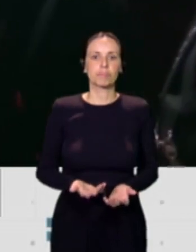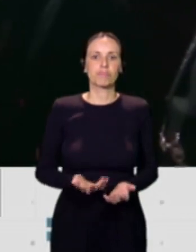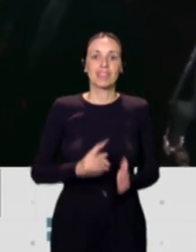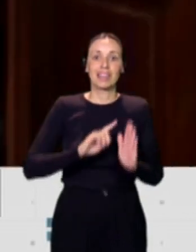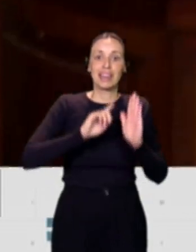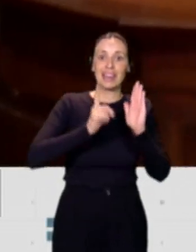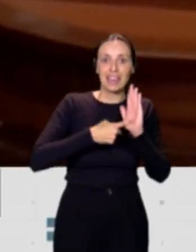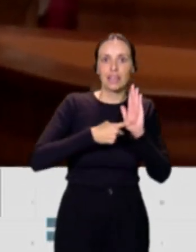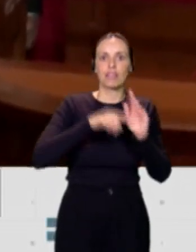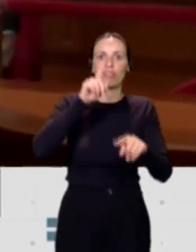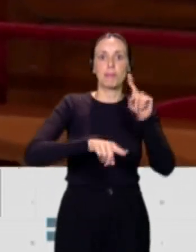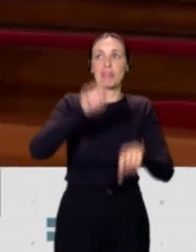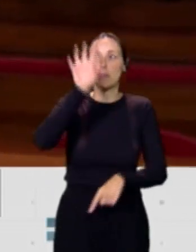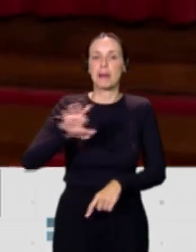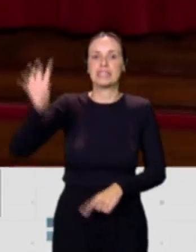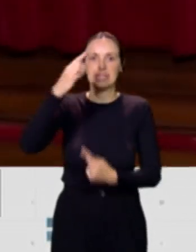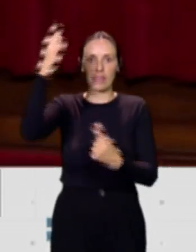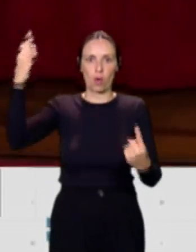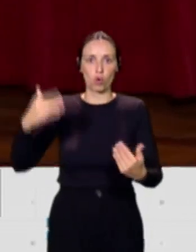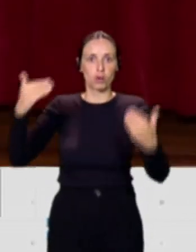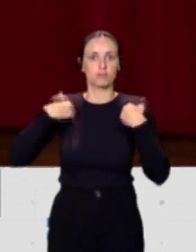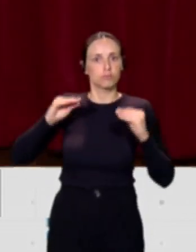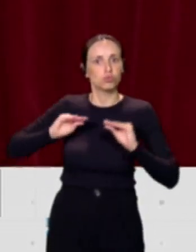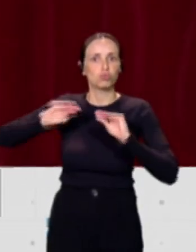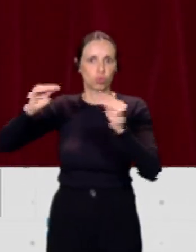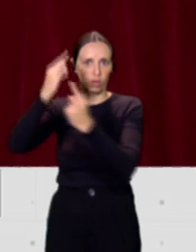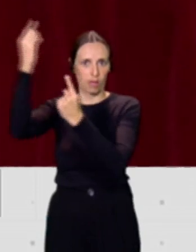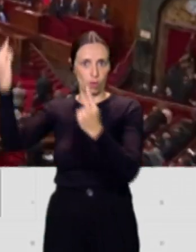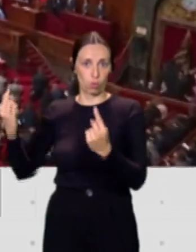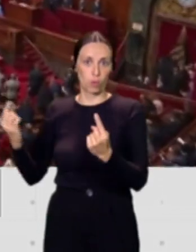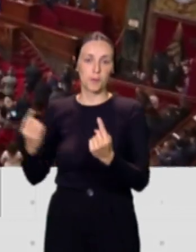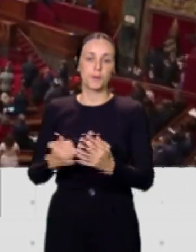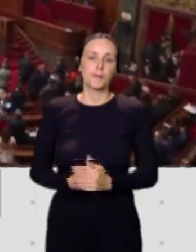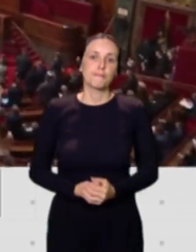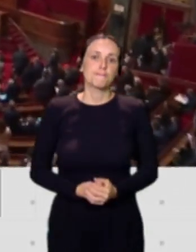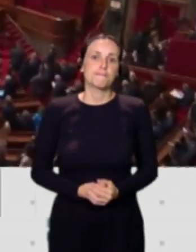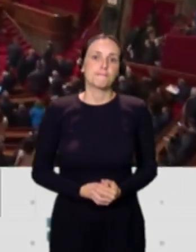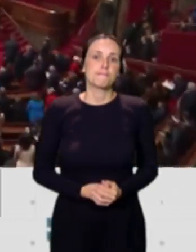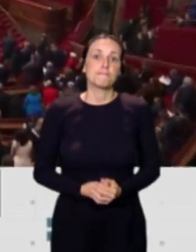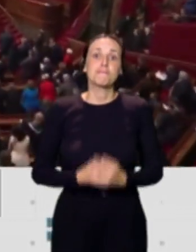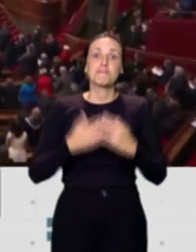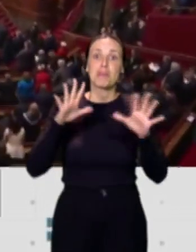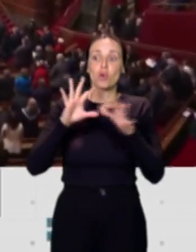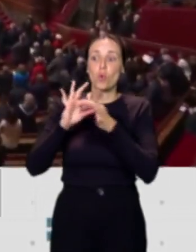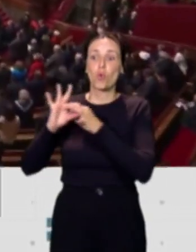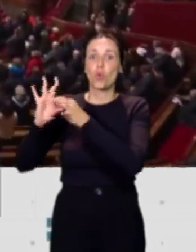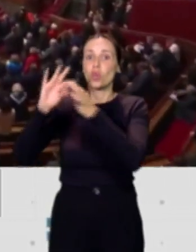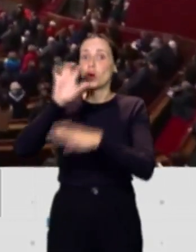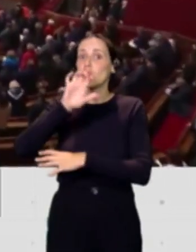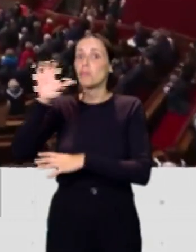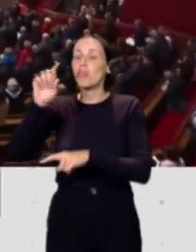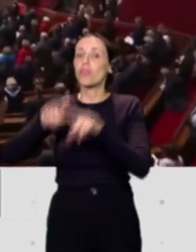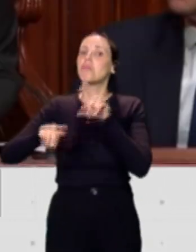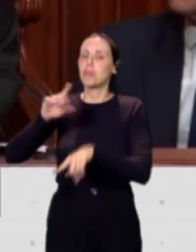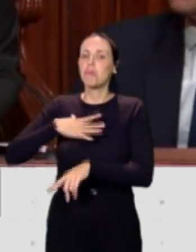regula cada país y tiene la competencia cada país solo. Pero la Unión Europea sí puede apoyar